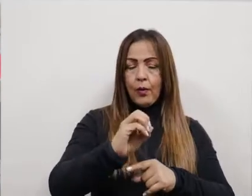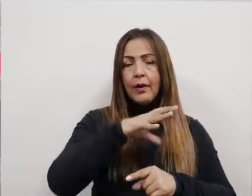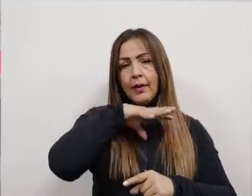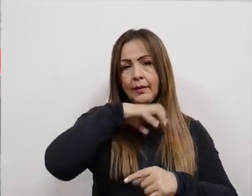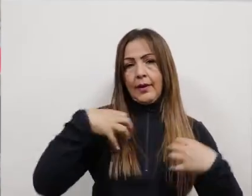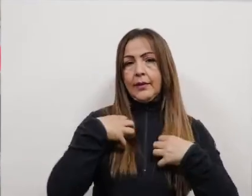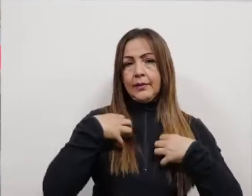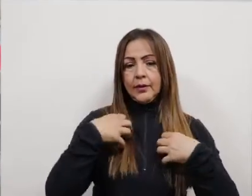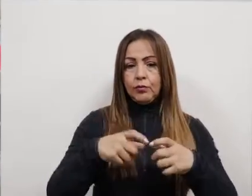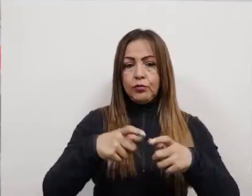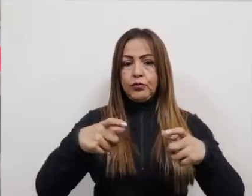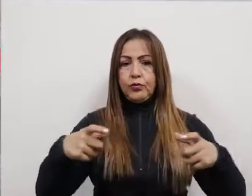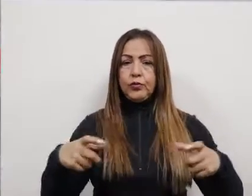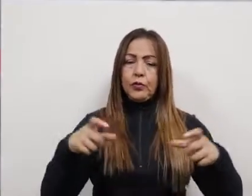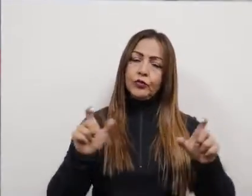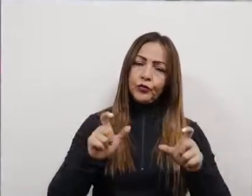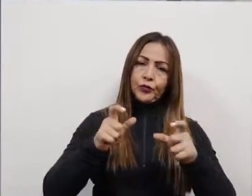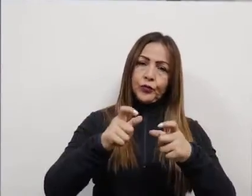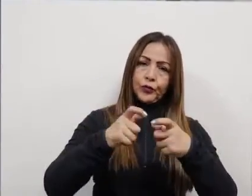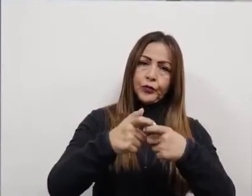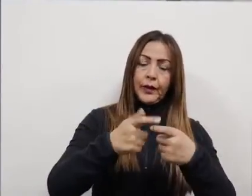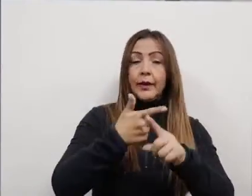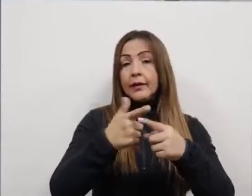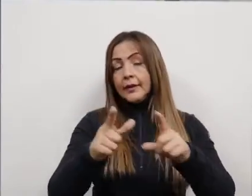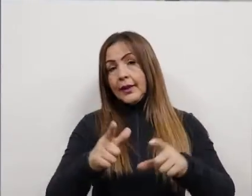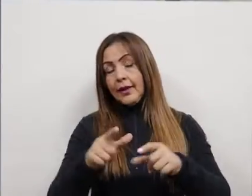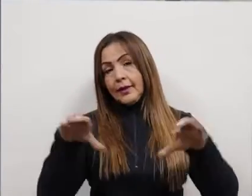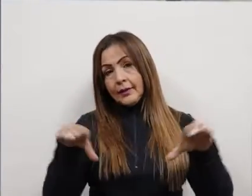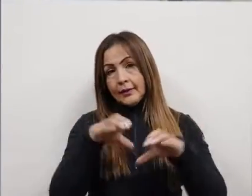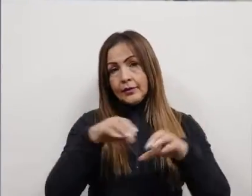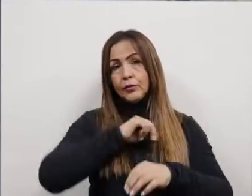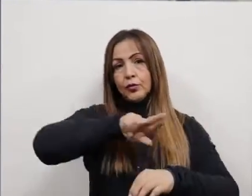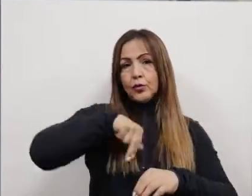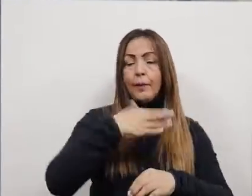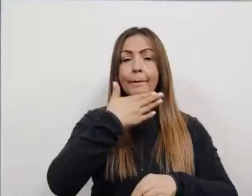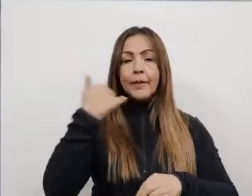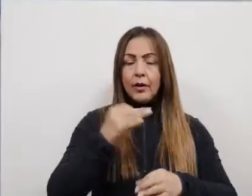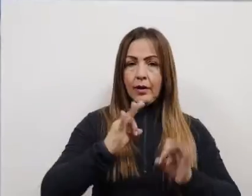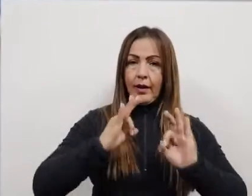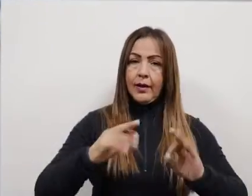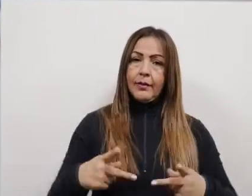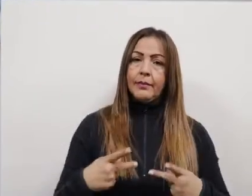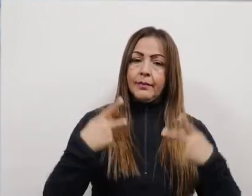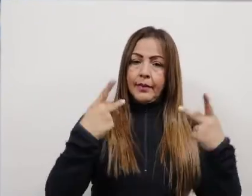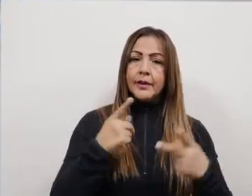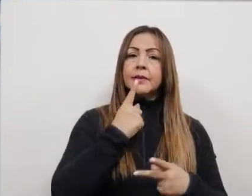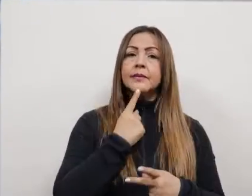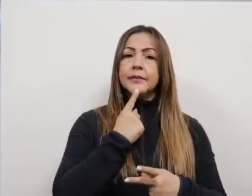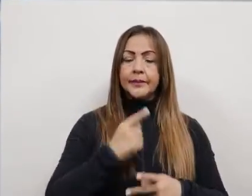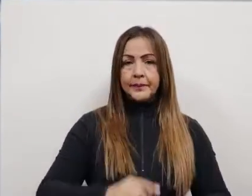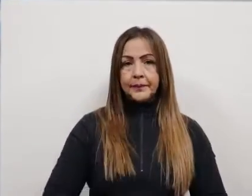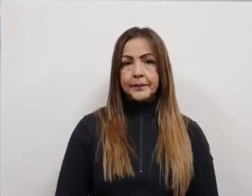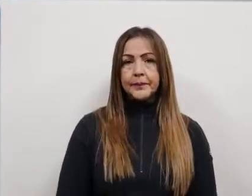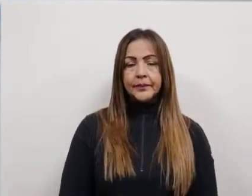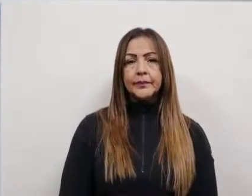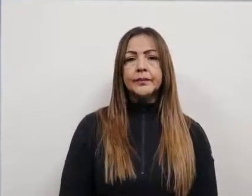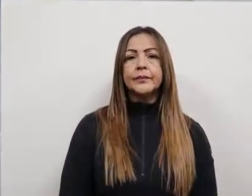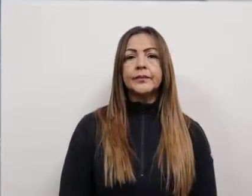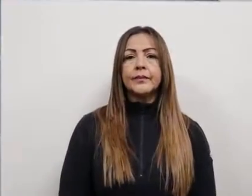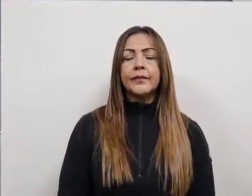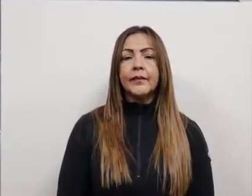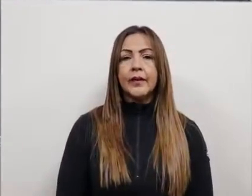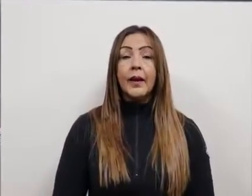diferentes factores de riesgo y el crecimiento poblacional. Con todas estas actividades logramos mejorar la calidad de vida de los zipaquireños.